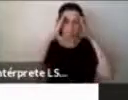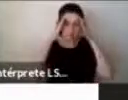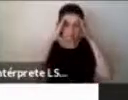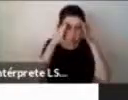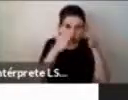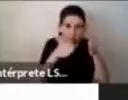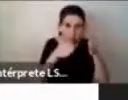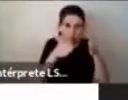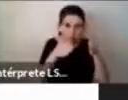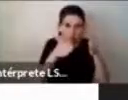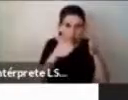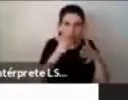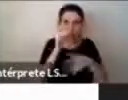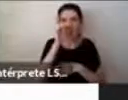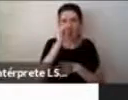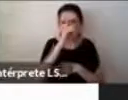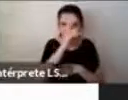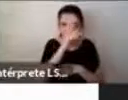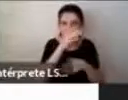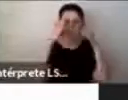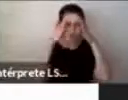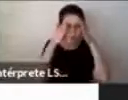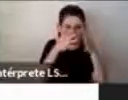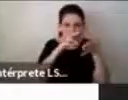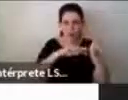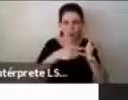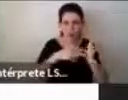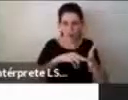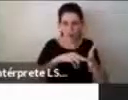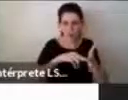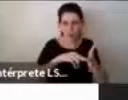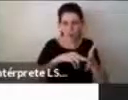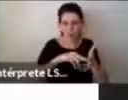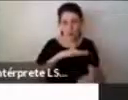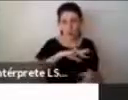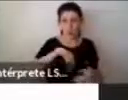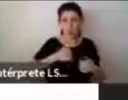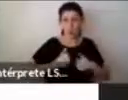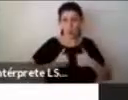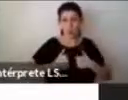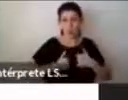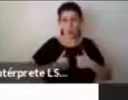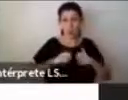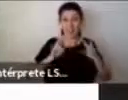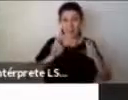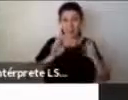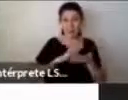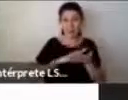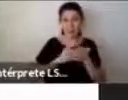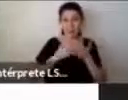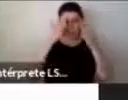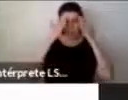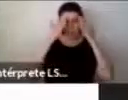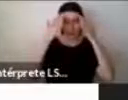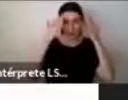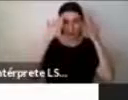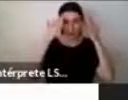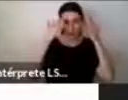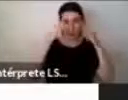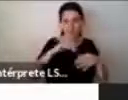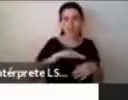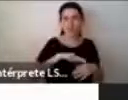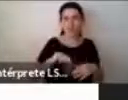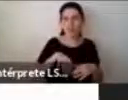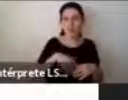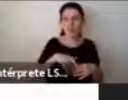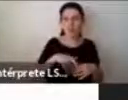áreas de salud mental tendemos a describir desde los criterios diagnósticos, ¿verdad?